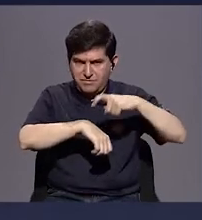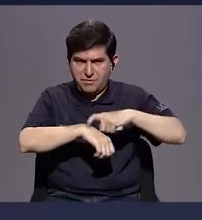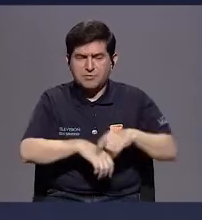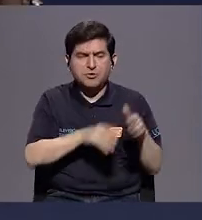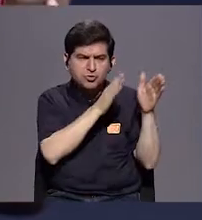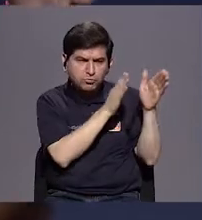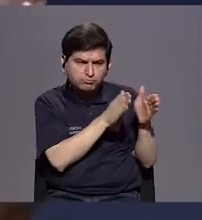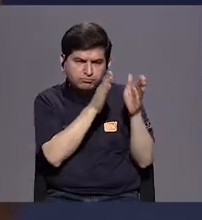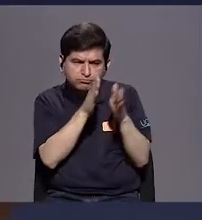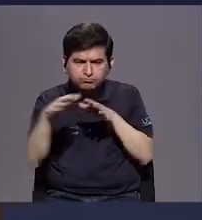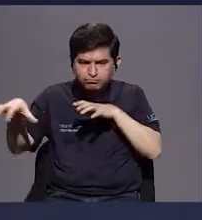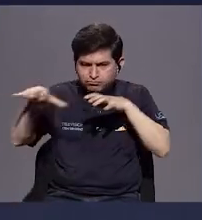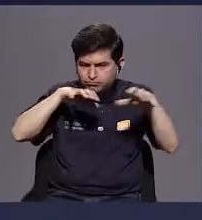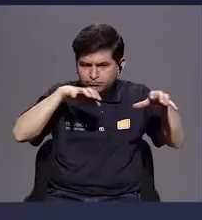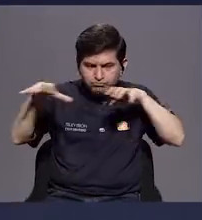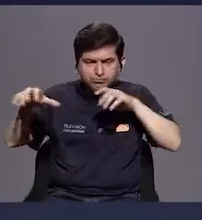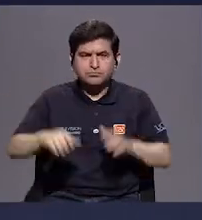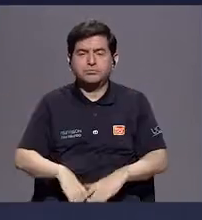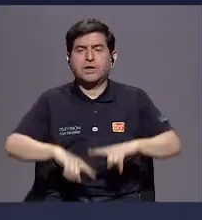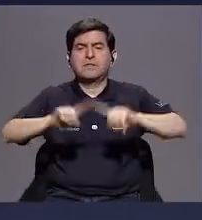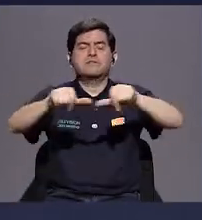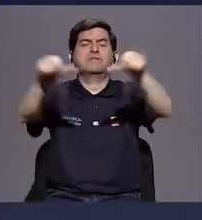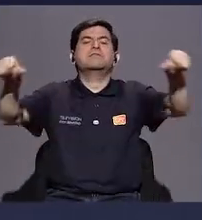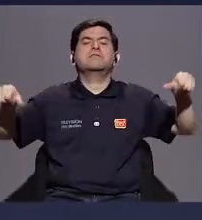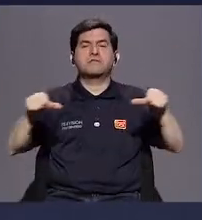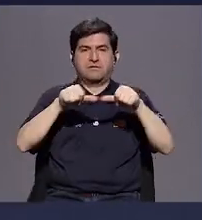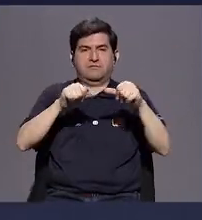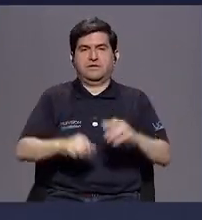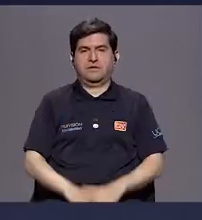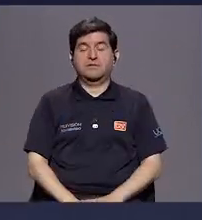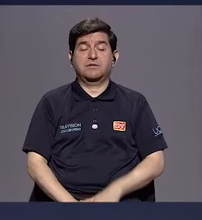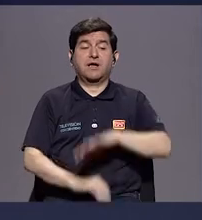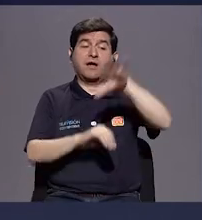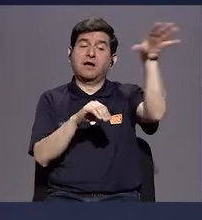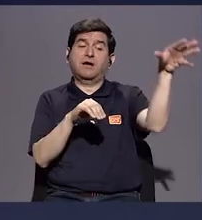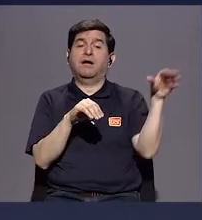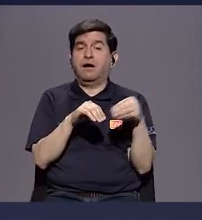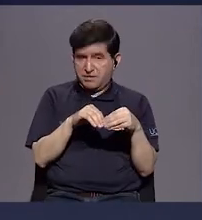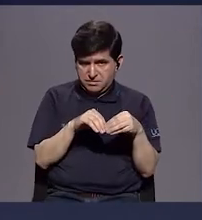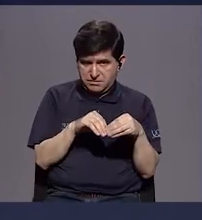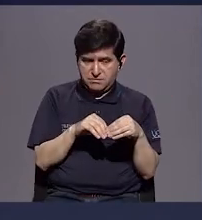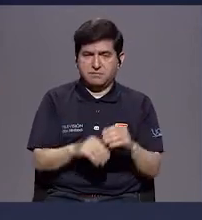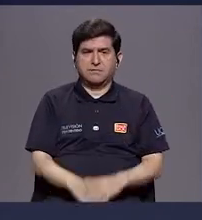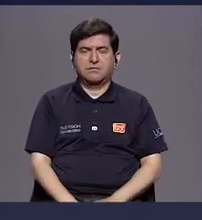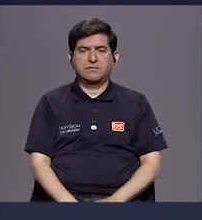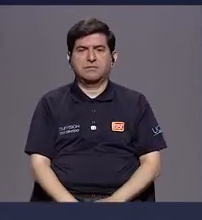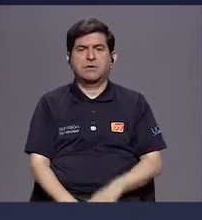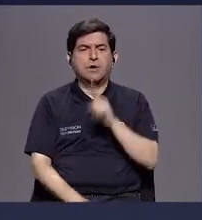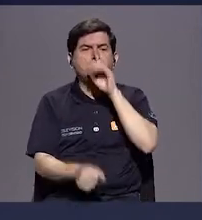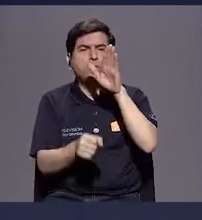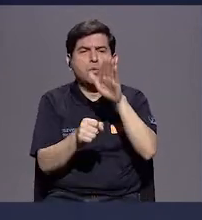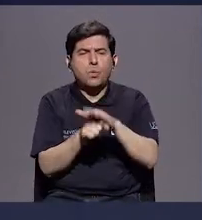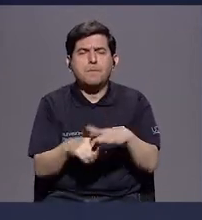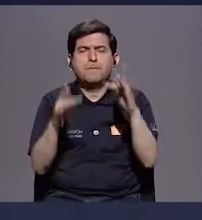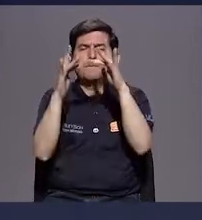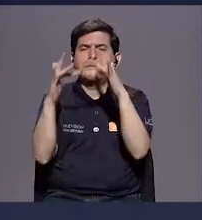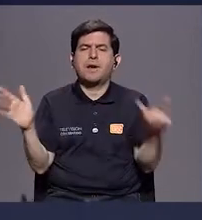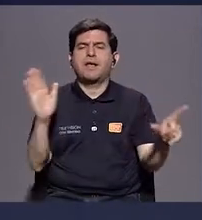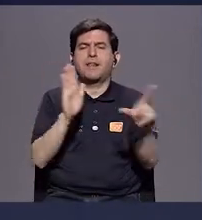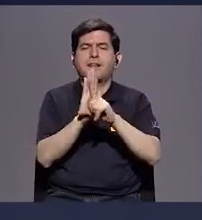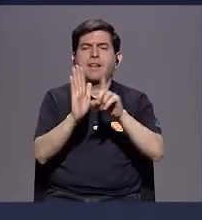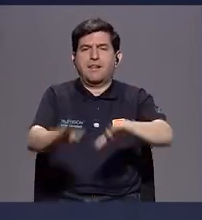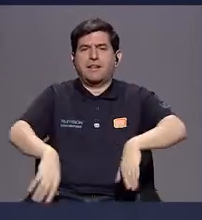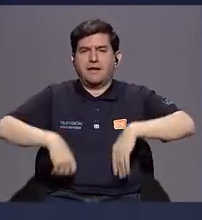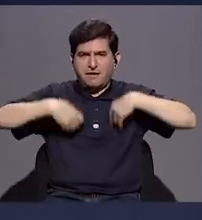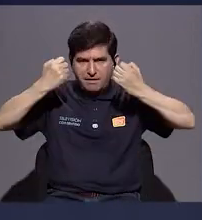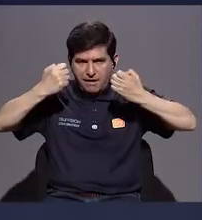planificar movilidad en las áreas. Y además entonces viene a cubrir un poco los vacíos legales